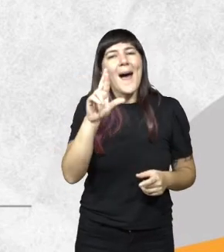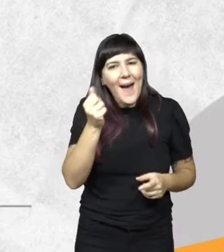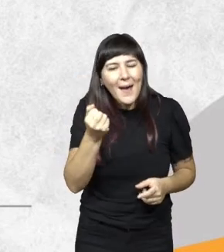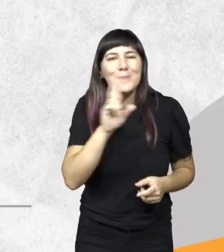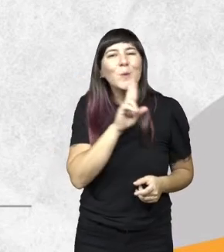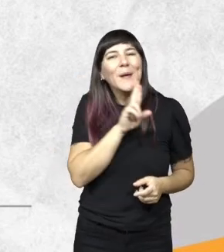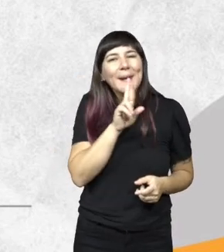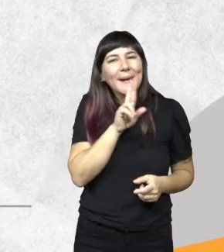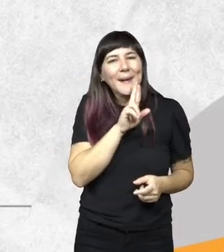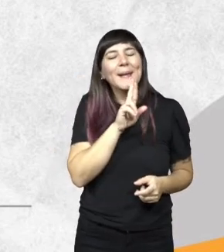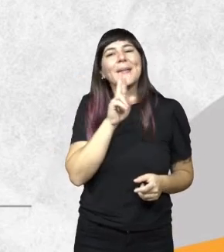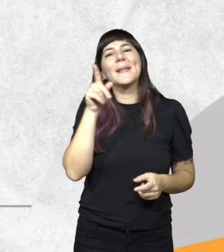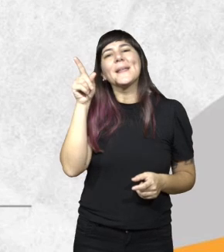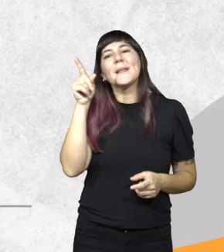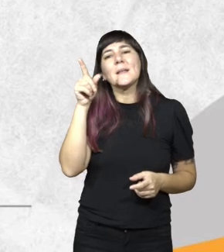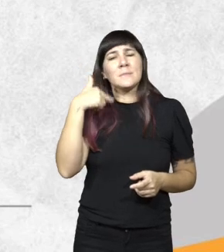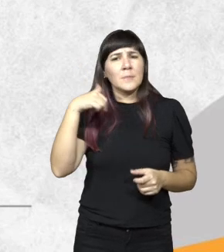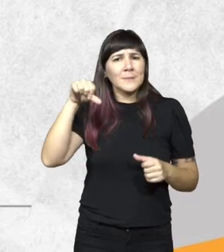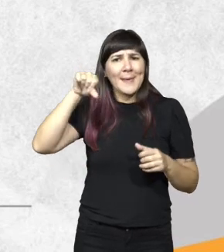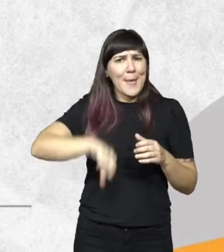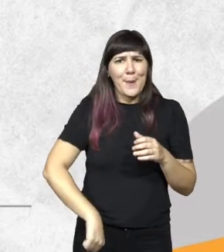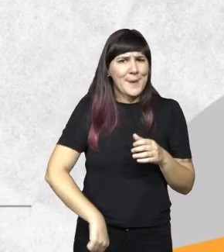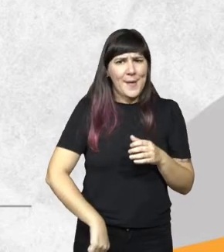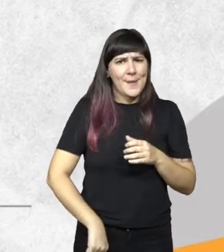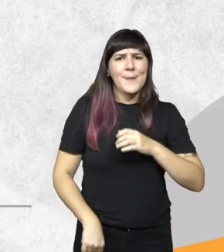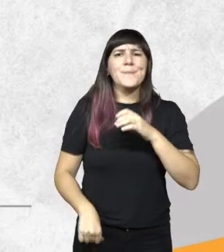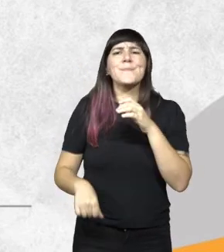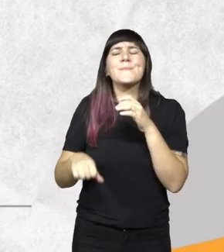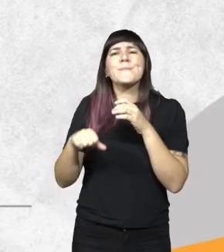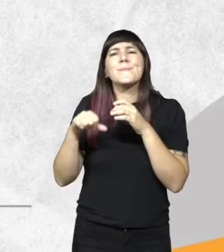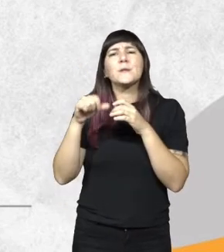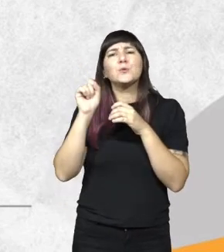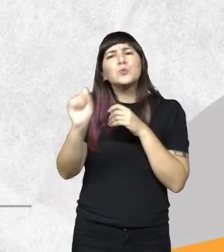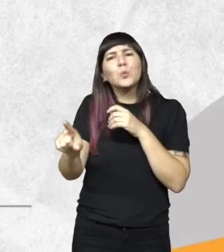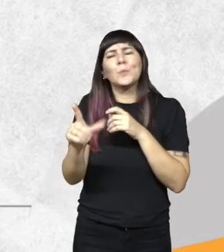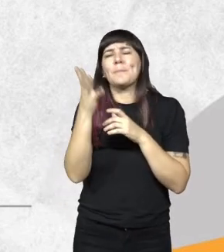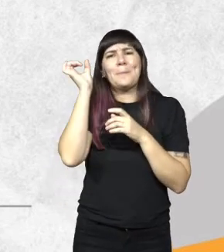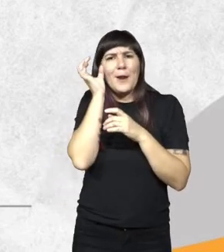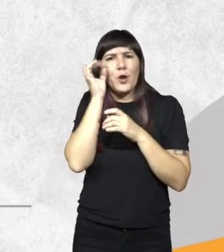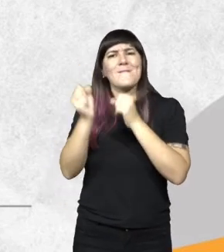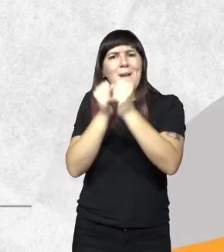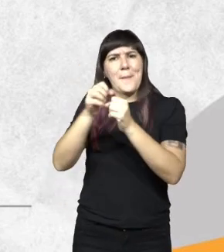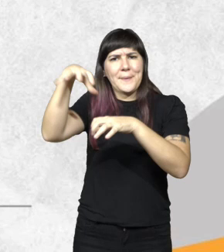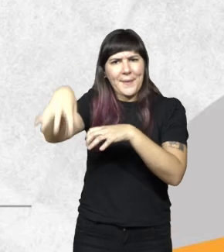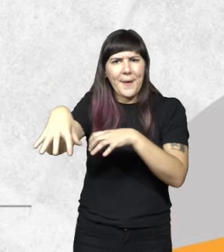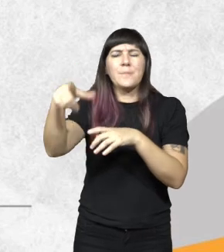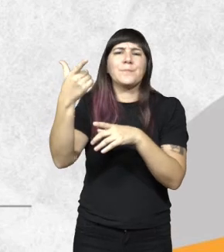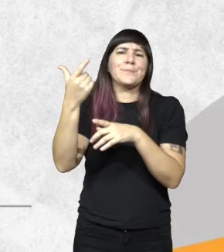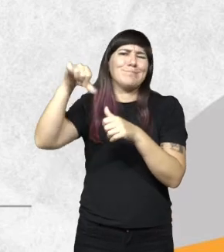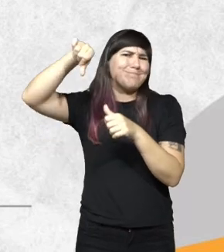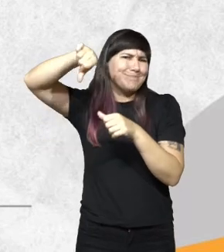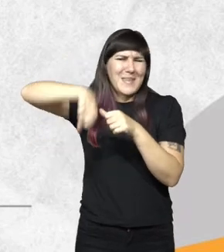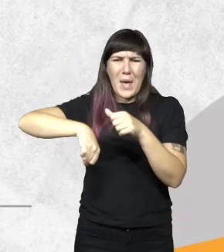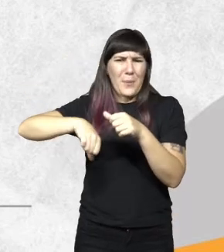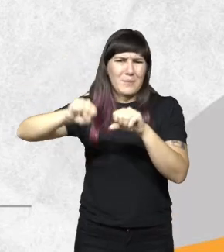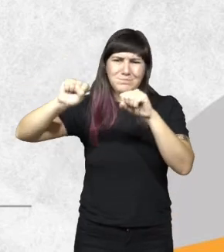Aurora Grundig fue declarada en quiebra en el 96. Sus 500 trabajadores quedaron en la calle y